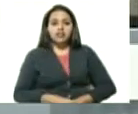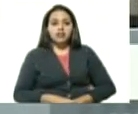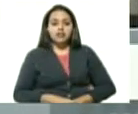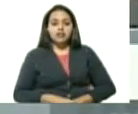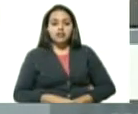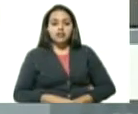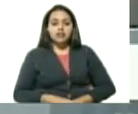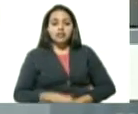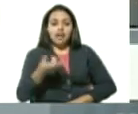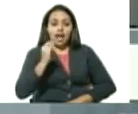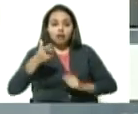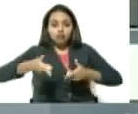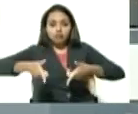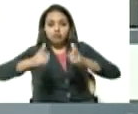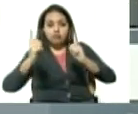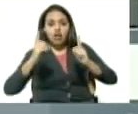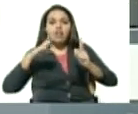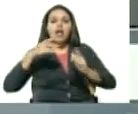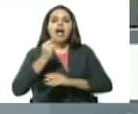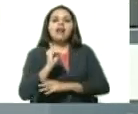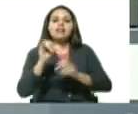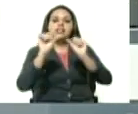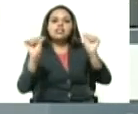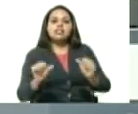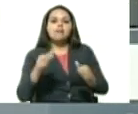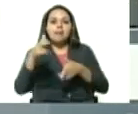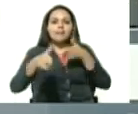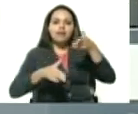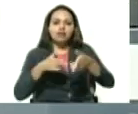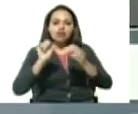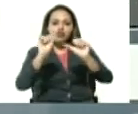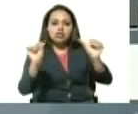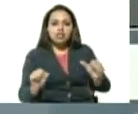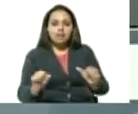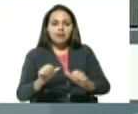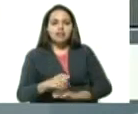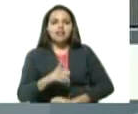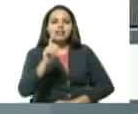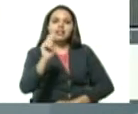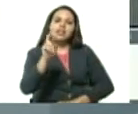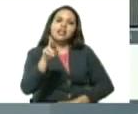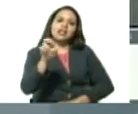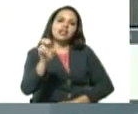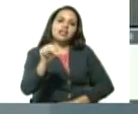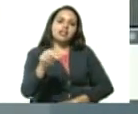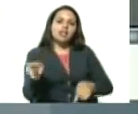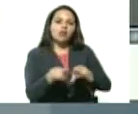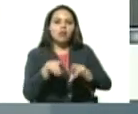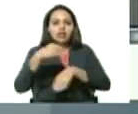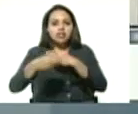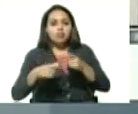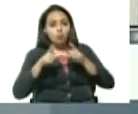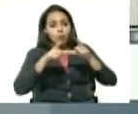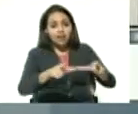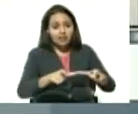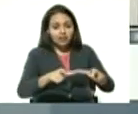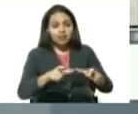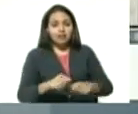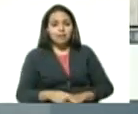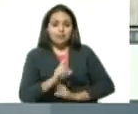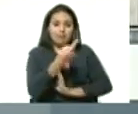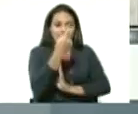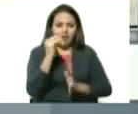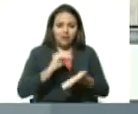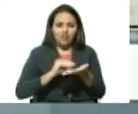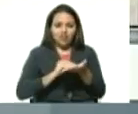debidamente autorizados, tengan sus sistemas de metro y sus sistemas de trenes como hicimos en la cuarentena larga, la